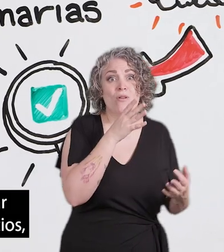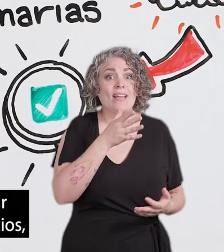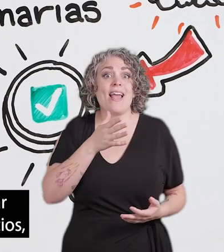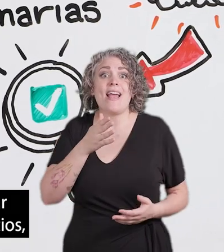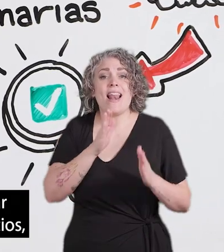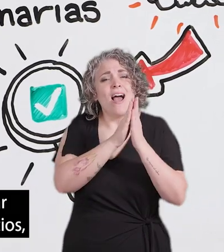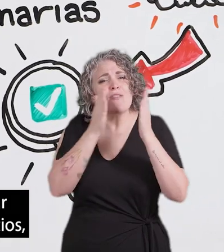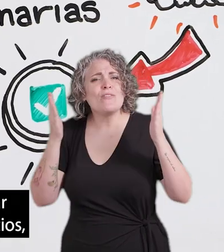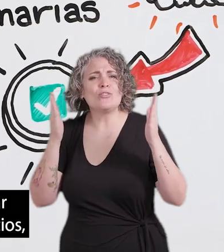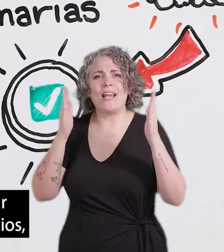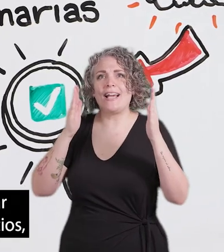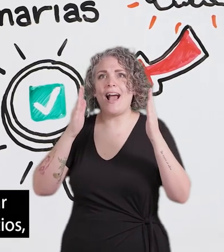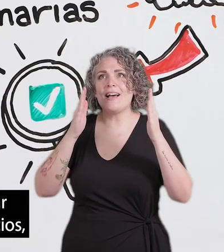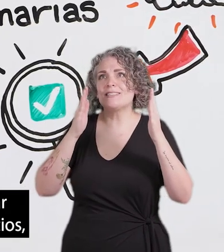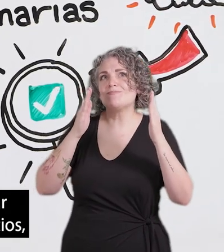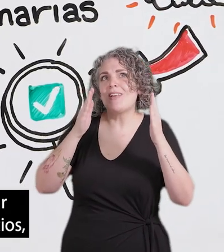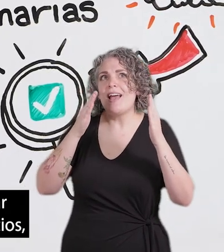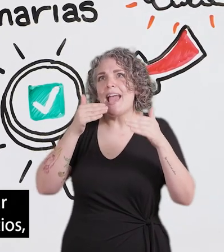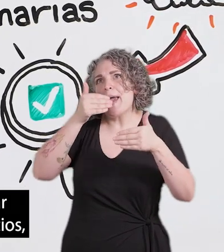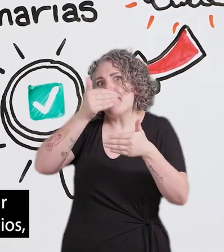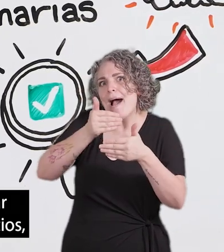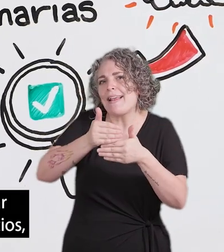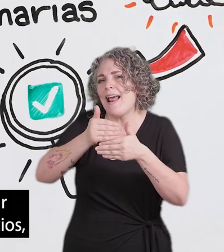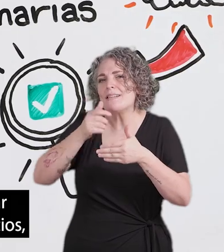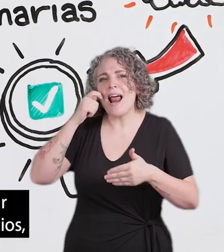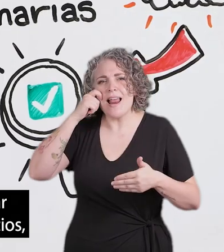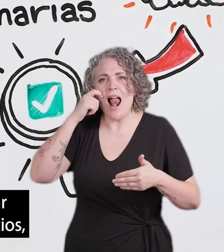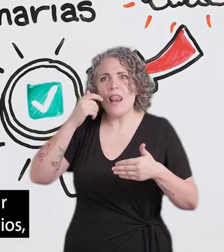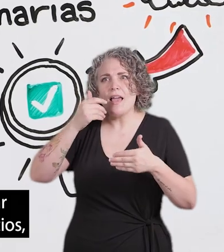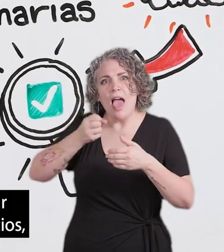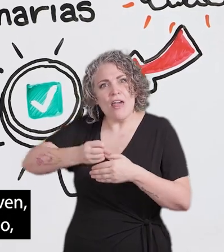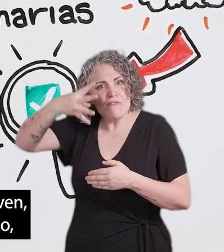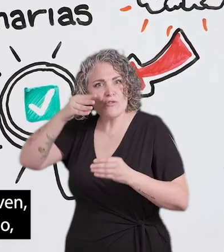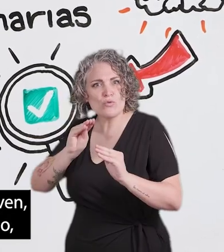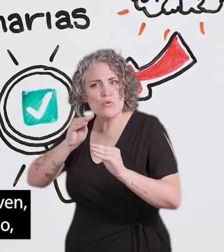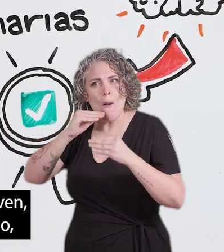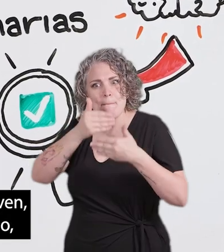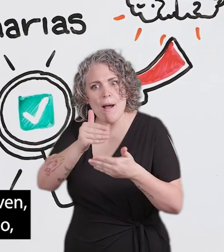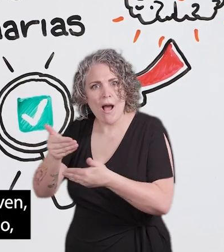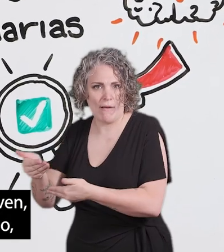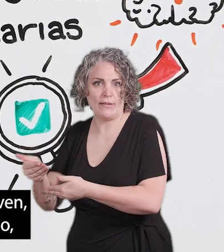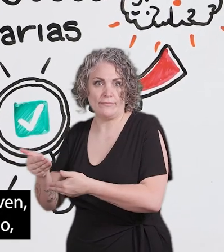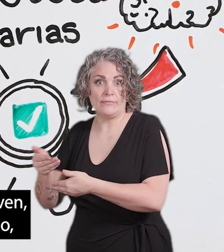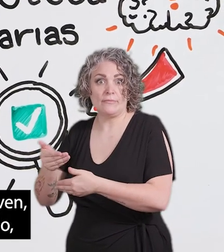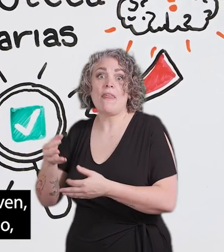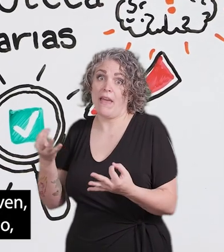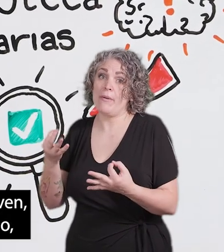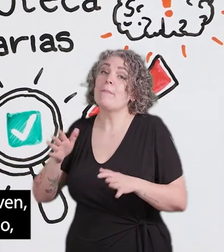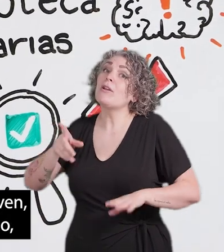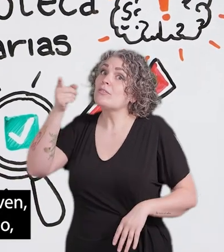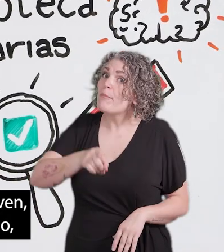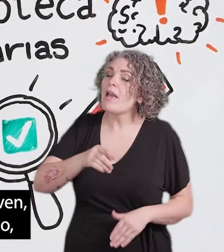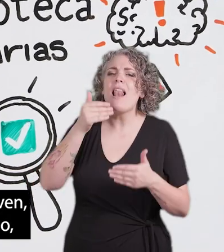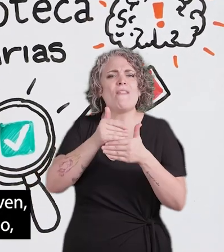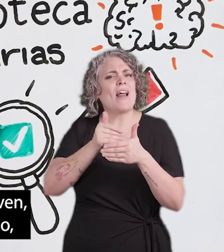bibliotecas deben derribar no solo las barreras físicas en sus edificios, sino también los obstáculos que no se